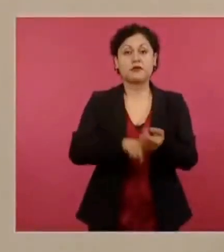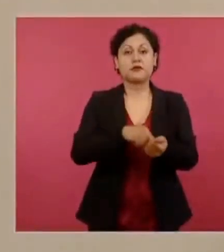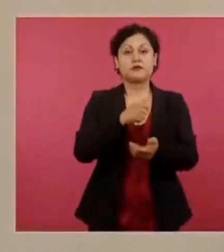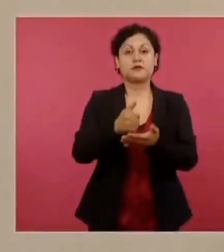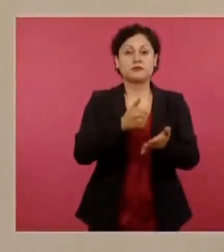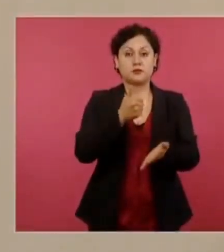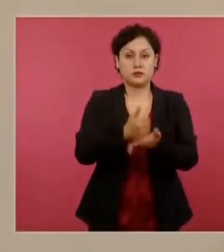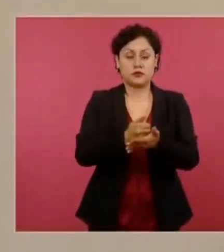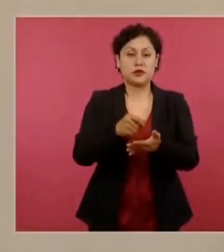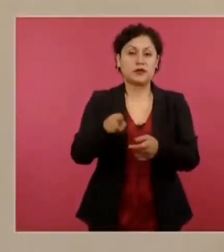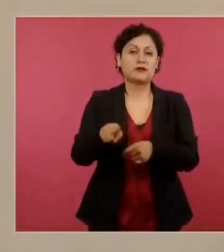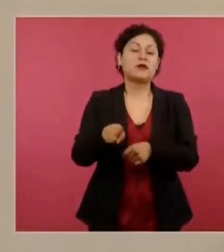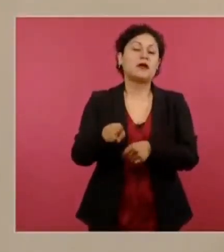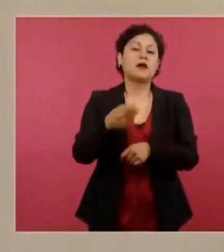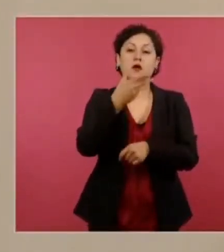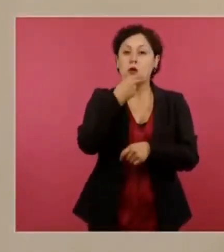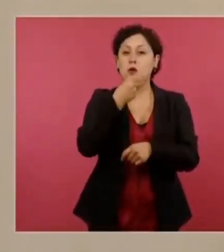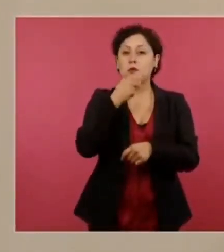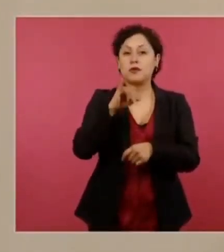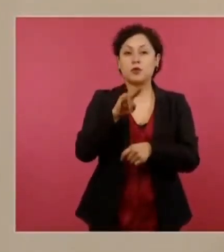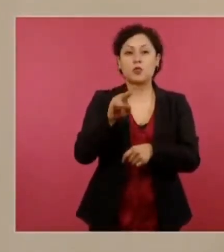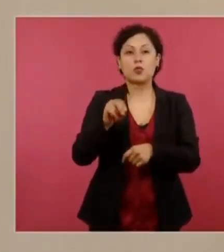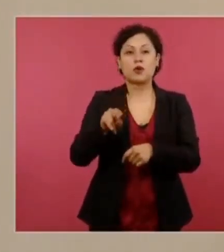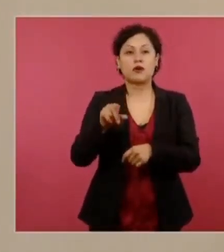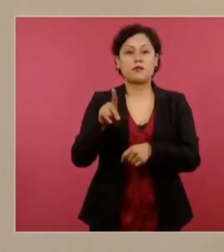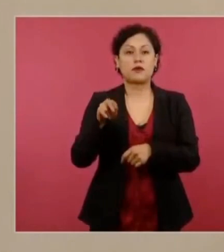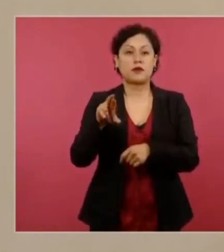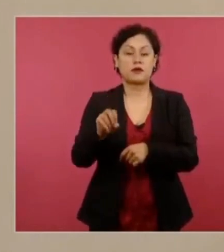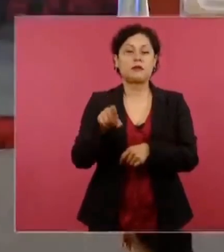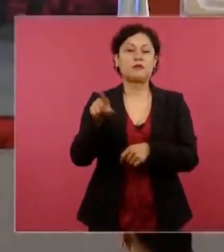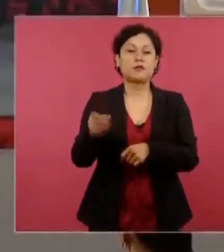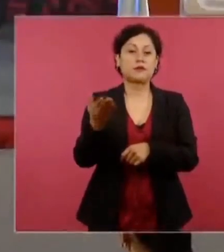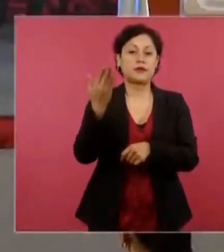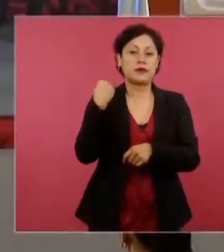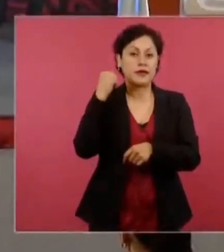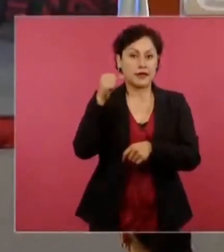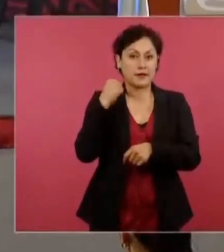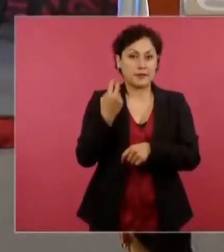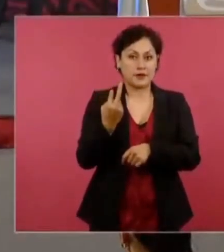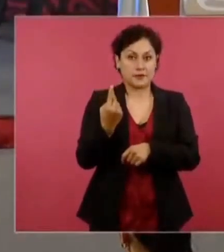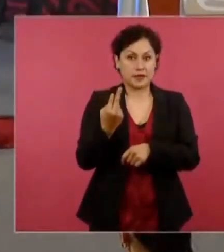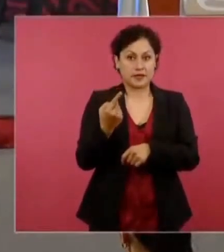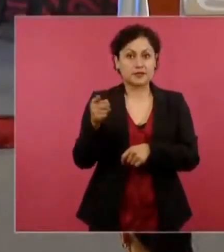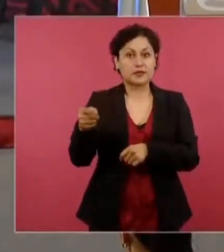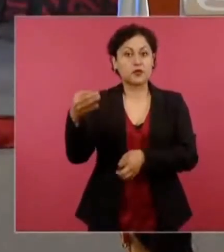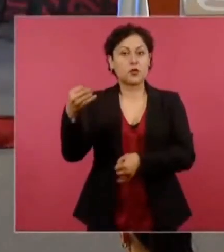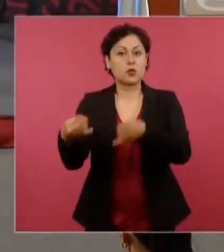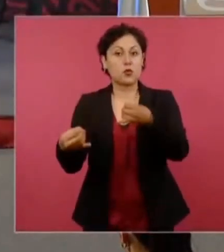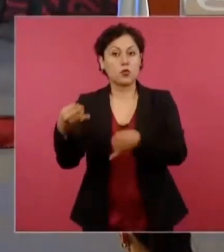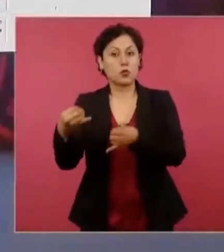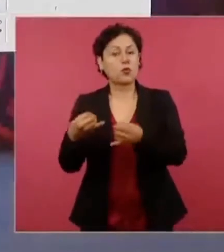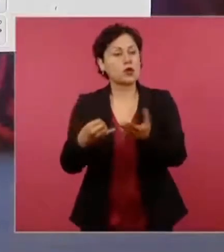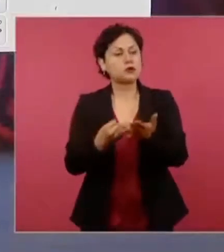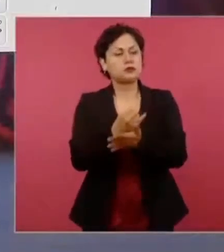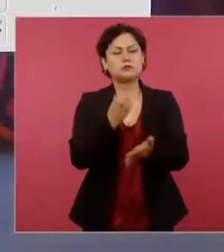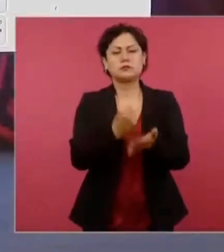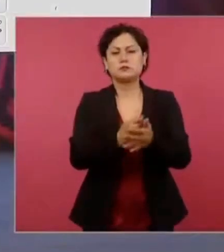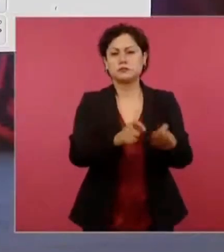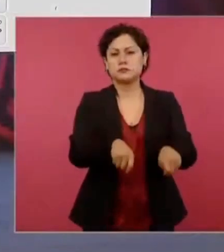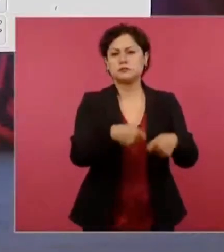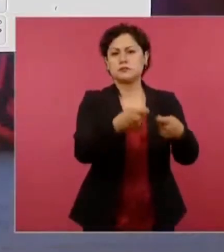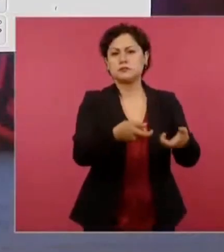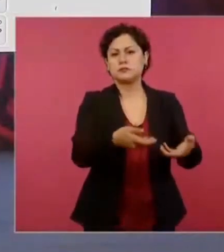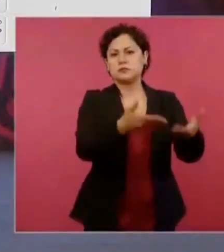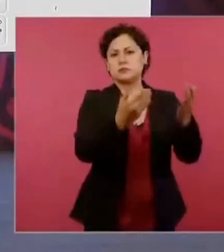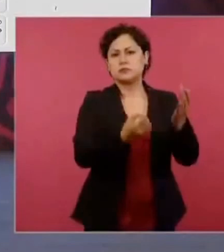Fernando Alvarado López, el 25 de abril, le concede una suspensión definitiva a Francisco Javier N., para